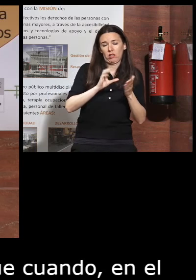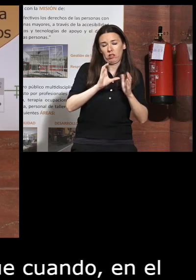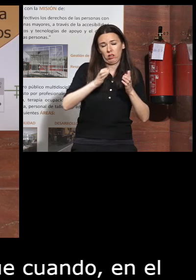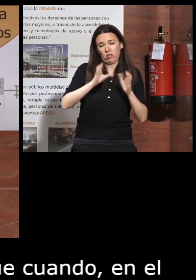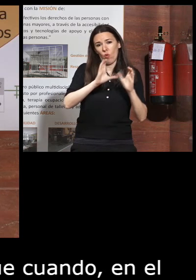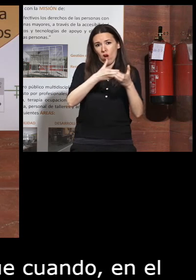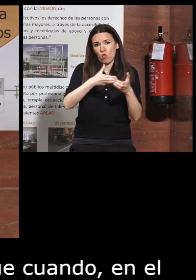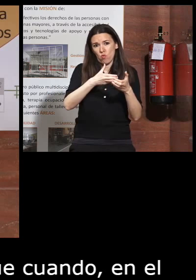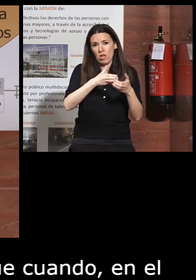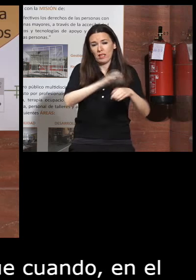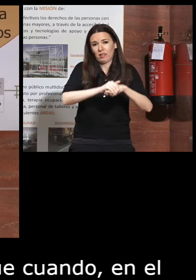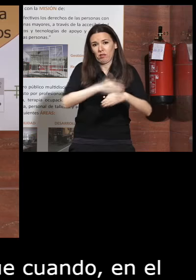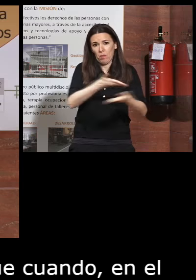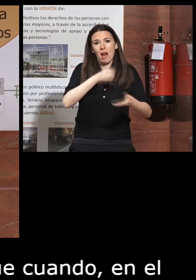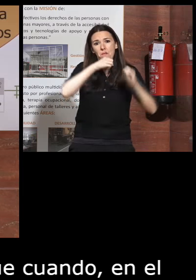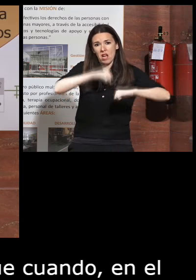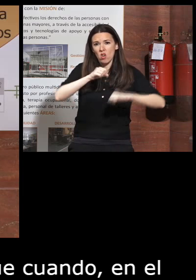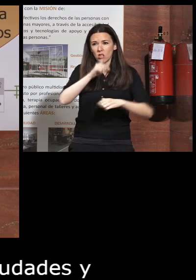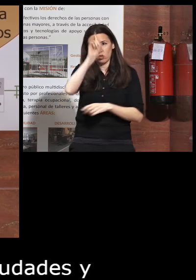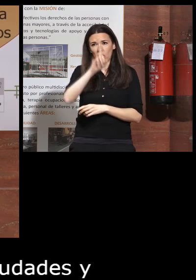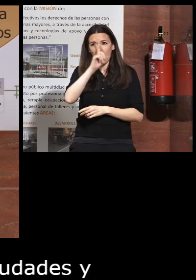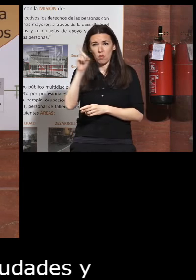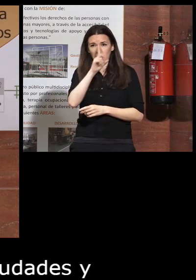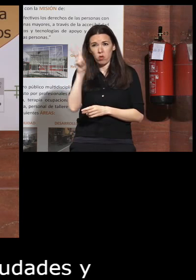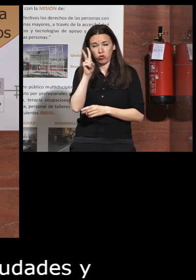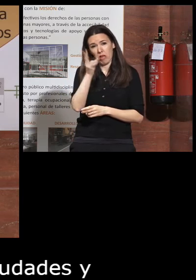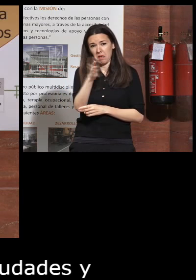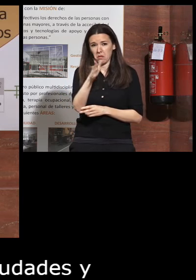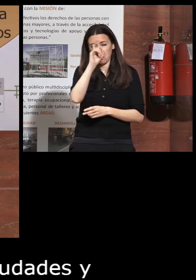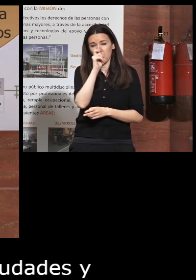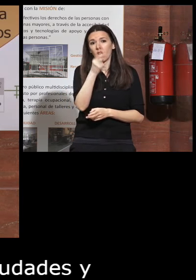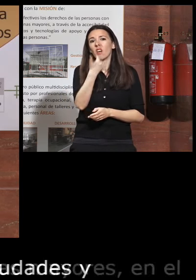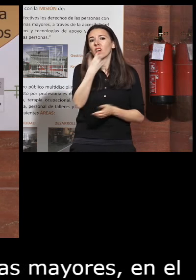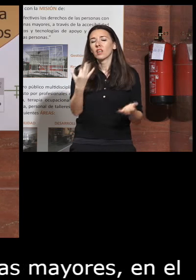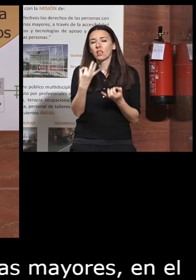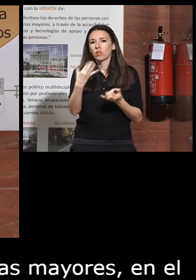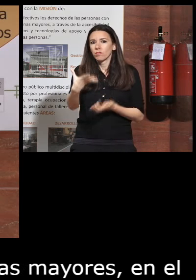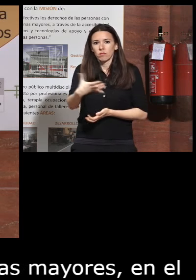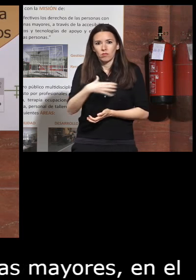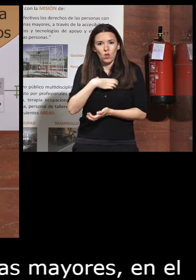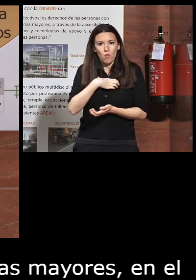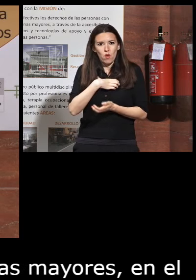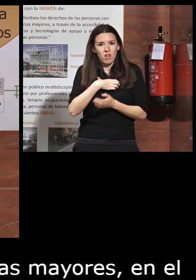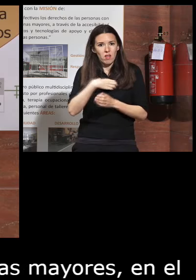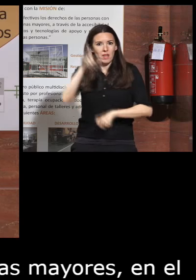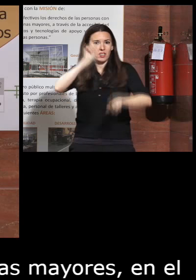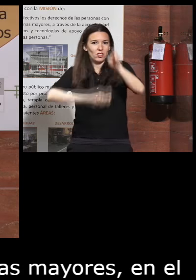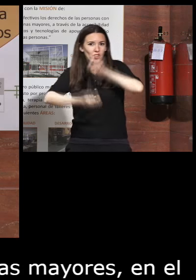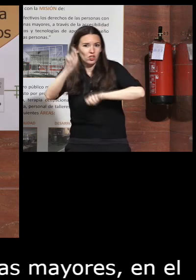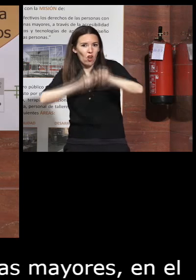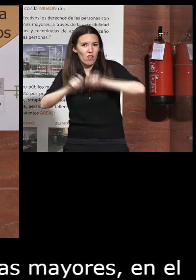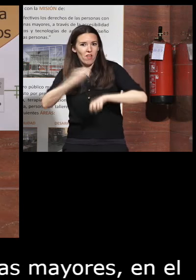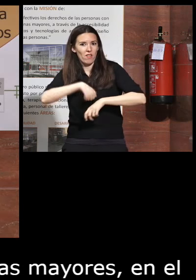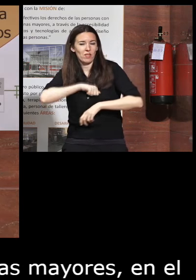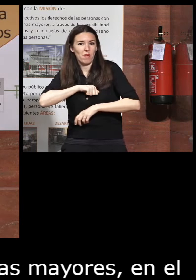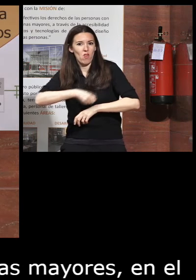pues en el marco de ese grupo no sé si el año pasado o el anterior pues dije no puede no estar la sociedad española de geriatría y gerontología